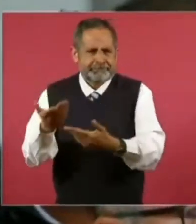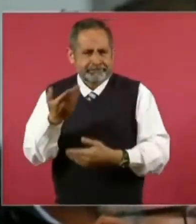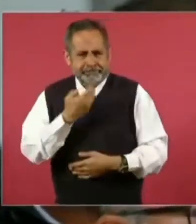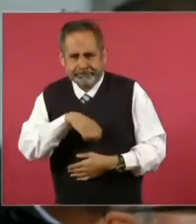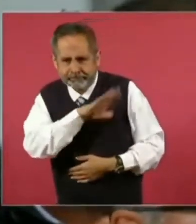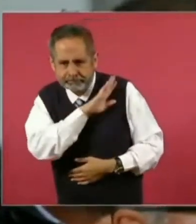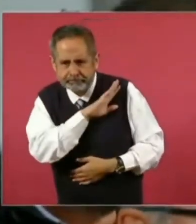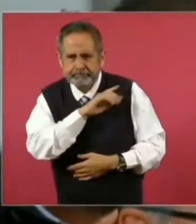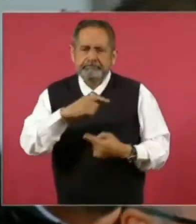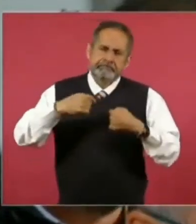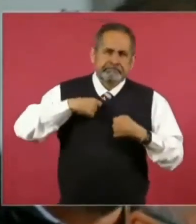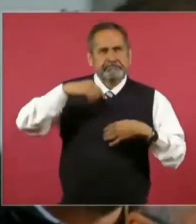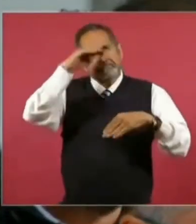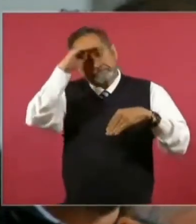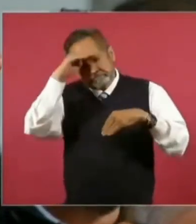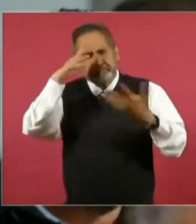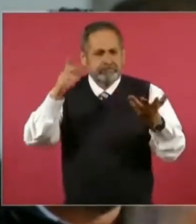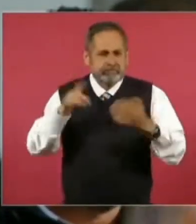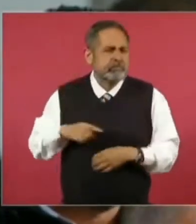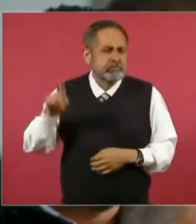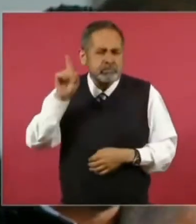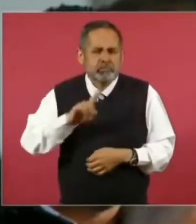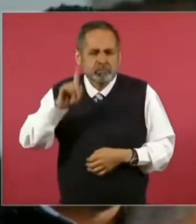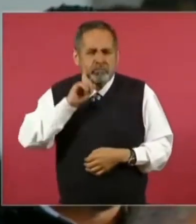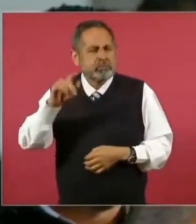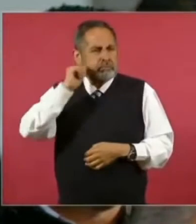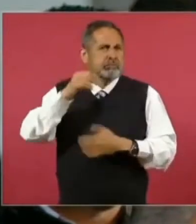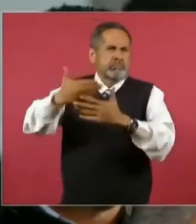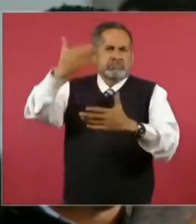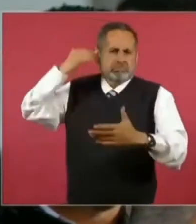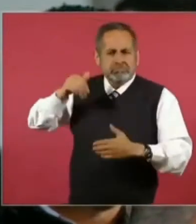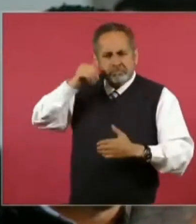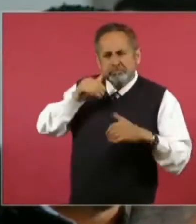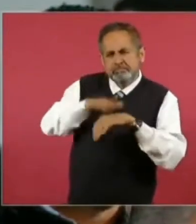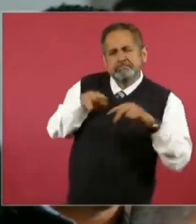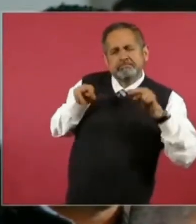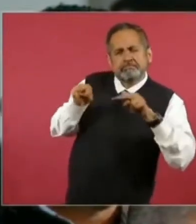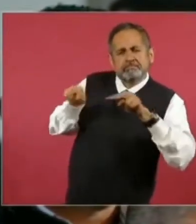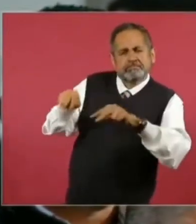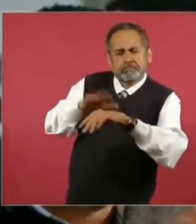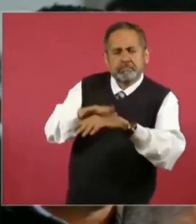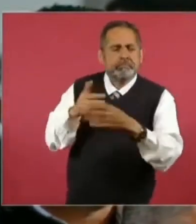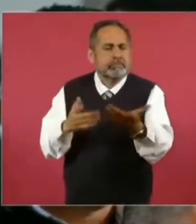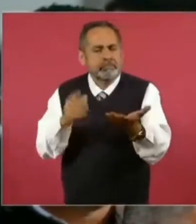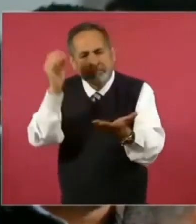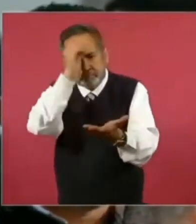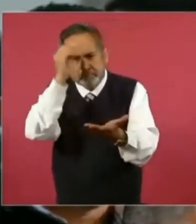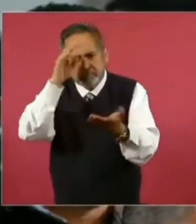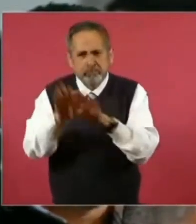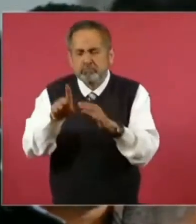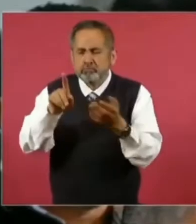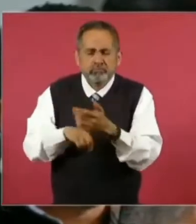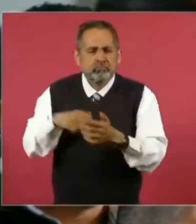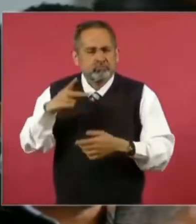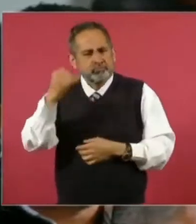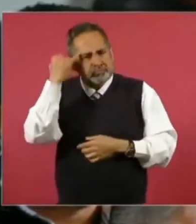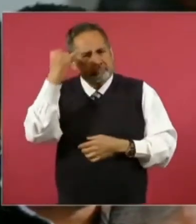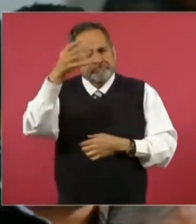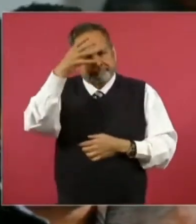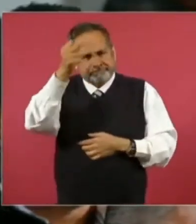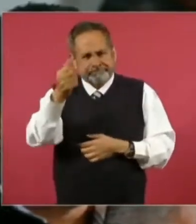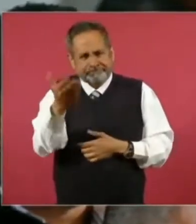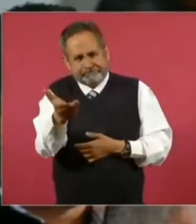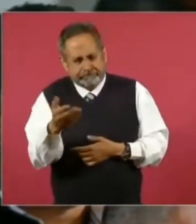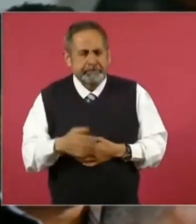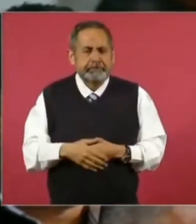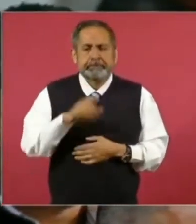particular punto de vista creo que las mujeres siempre hemos sido visibles. ¿Qué opinión le merece esta concepción al respecto? Y también